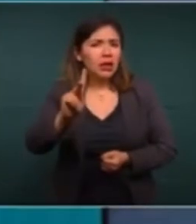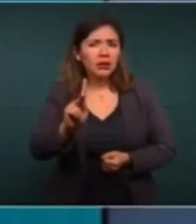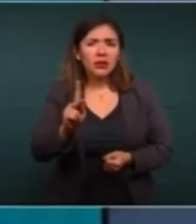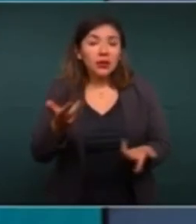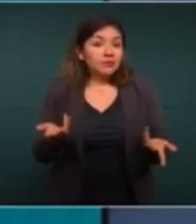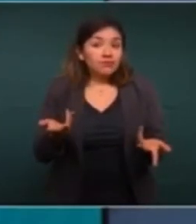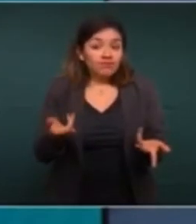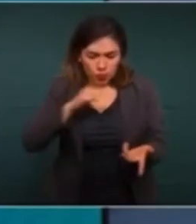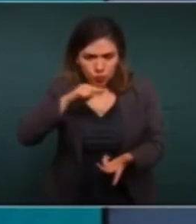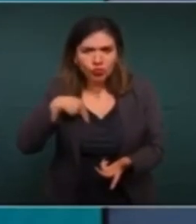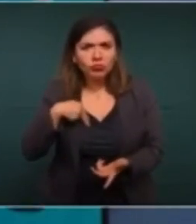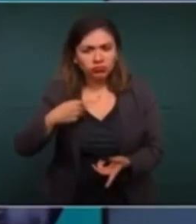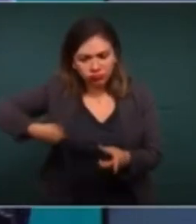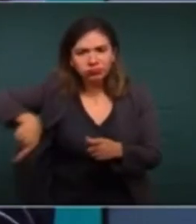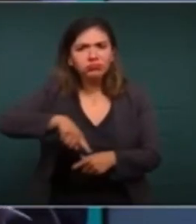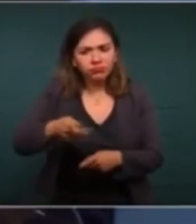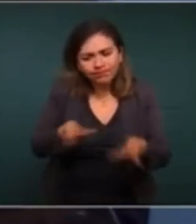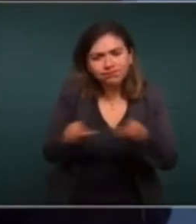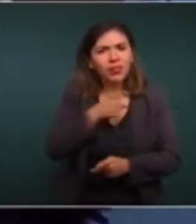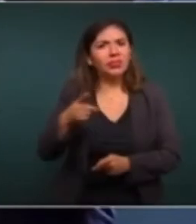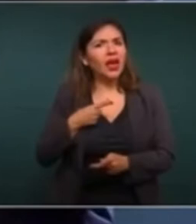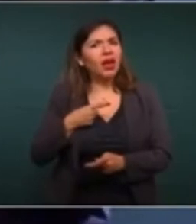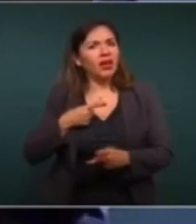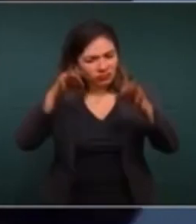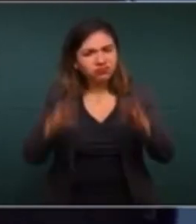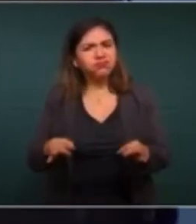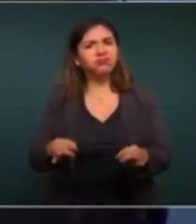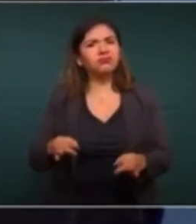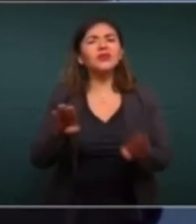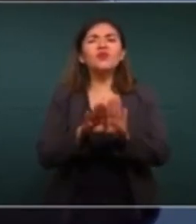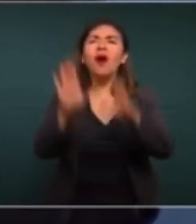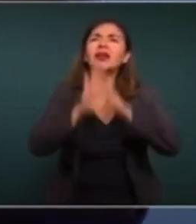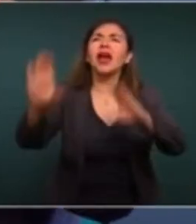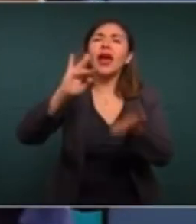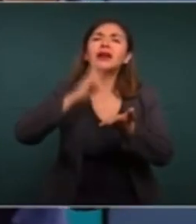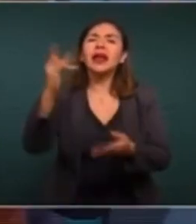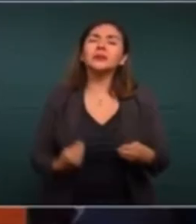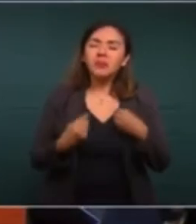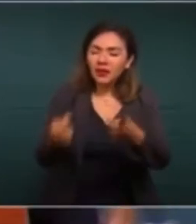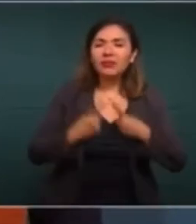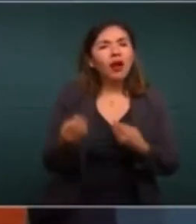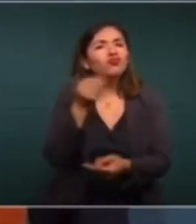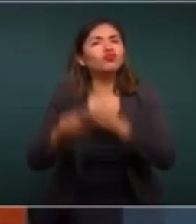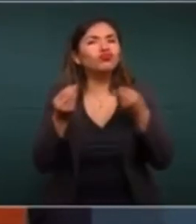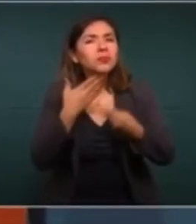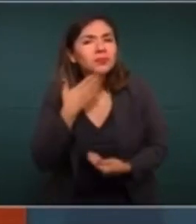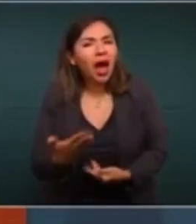Pero nosotros tenemos que cantar gracias a la vida que nos ha dado tanto.